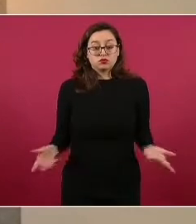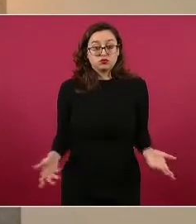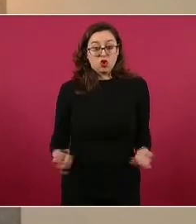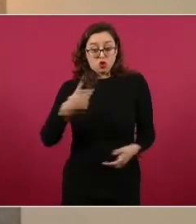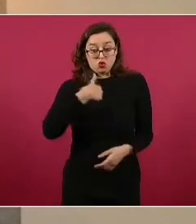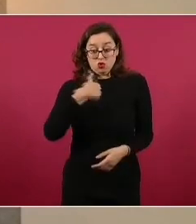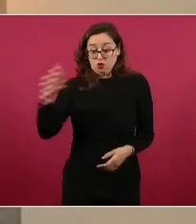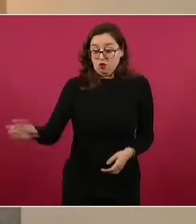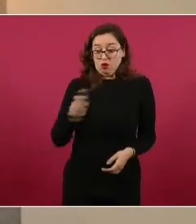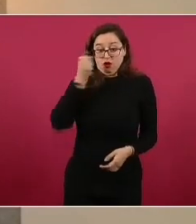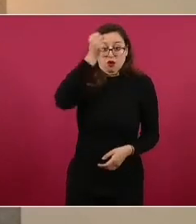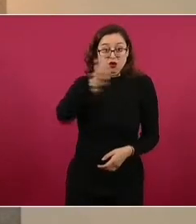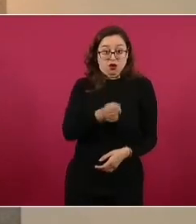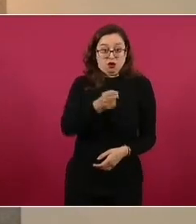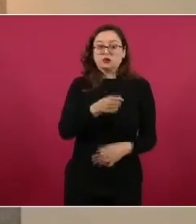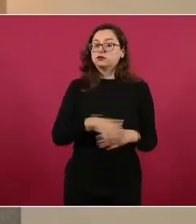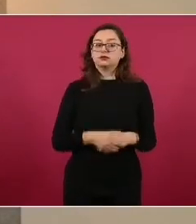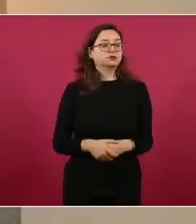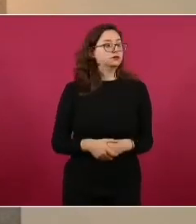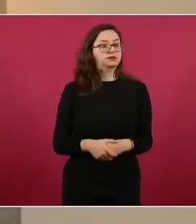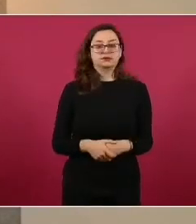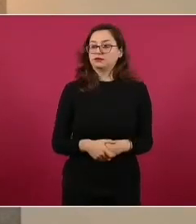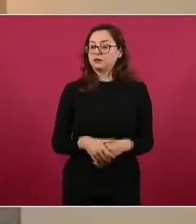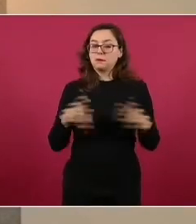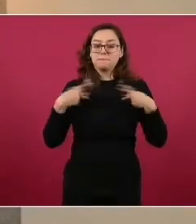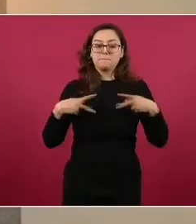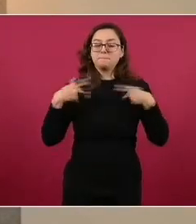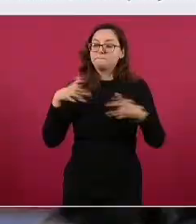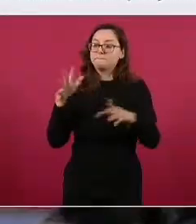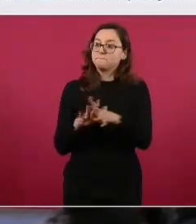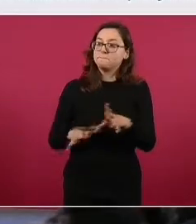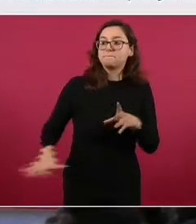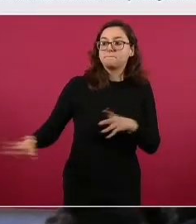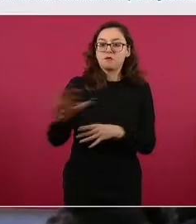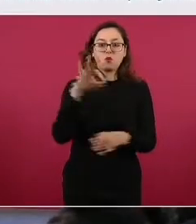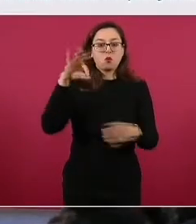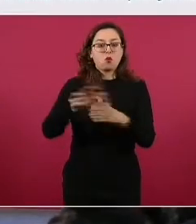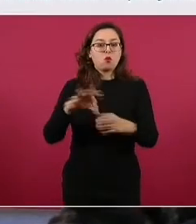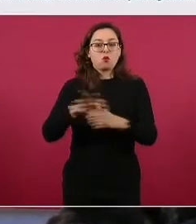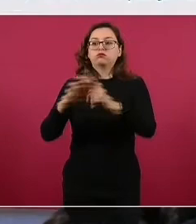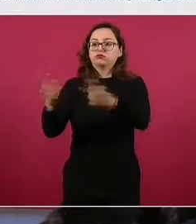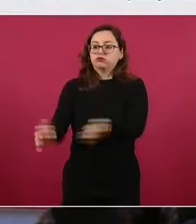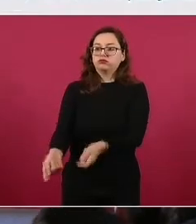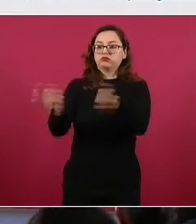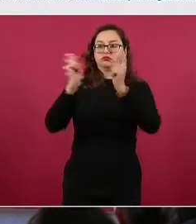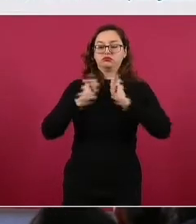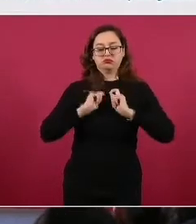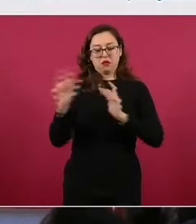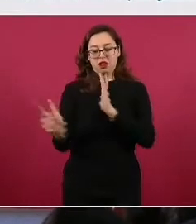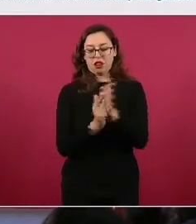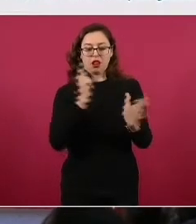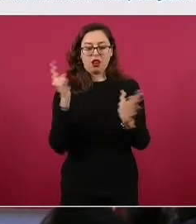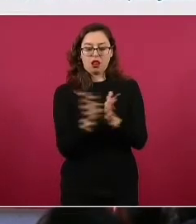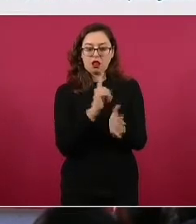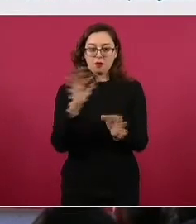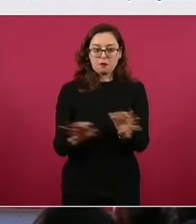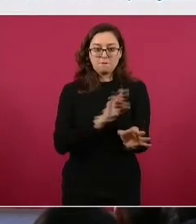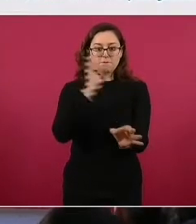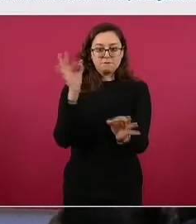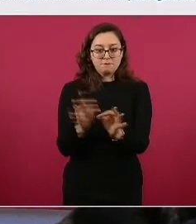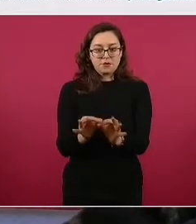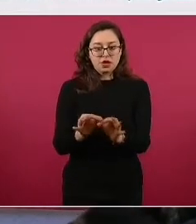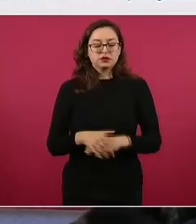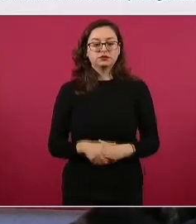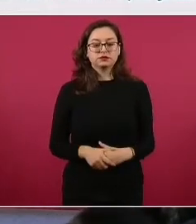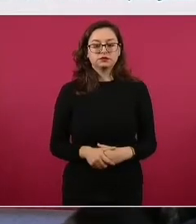es un gobierno legal, es un gobierno legítimo, a eso se